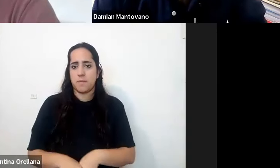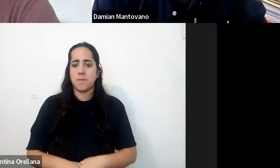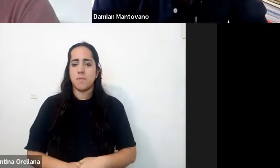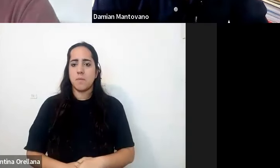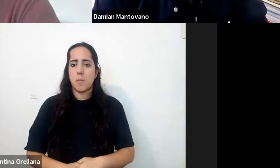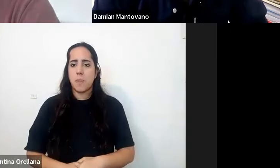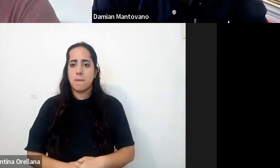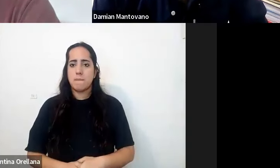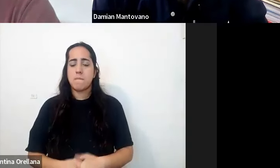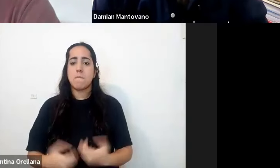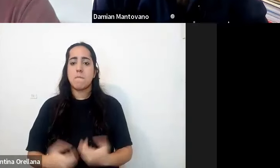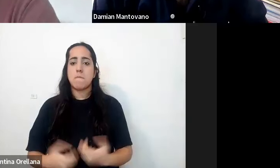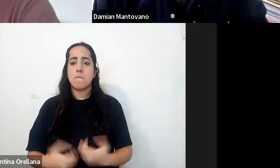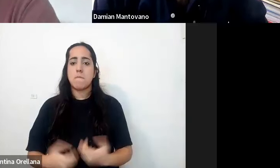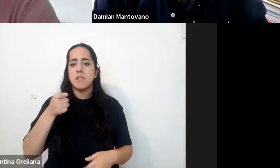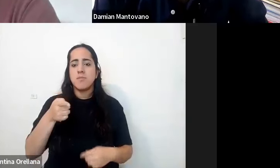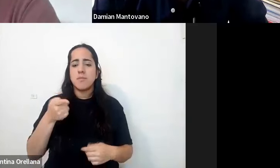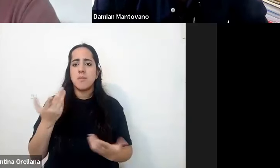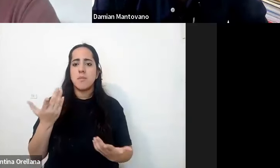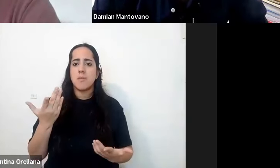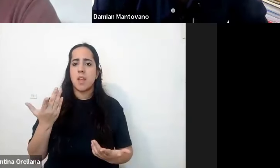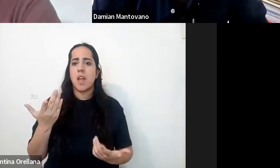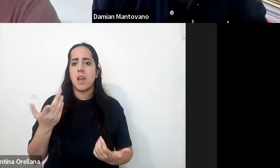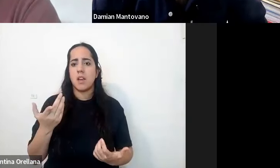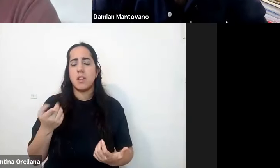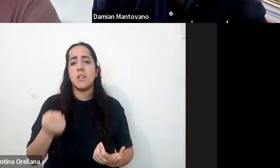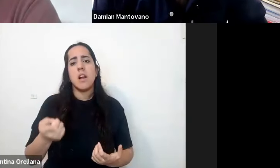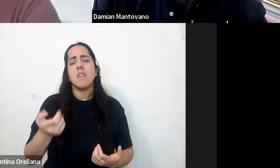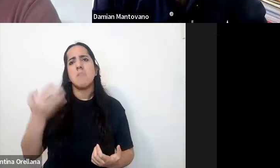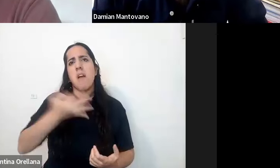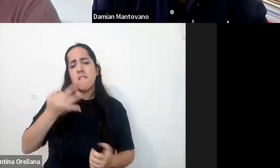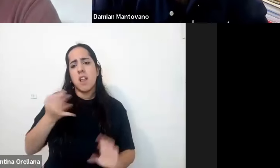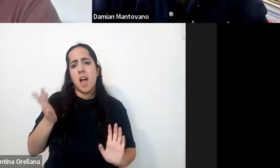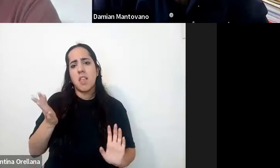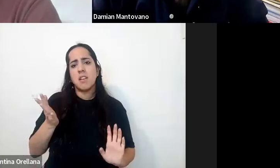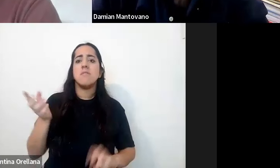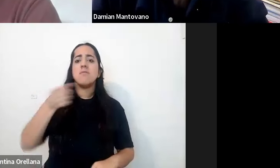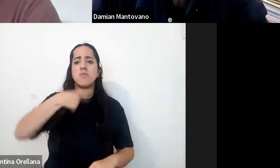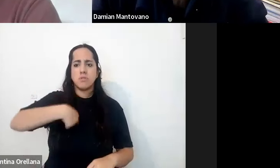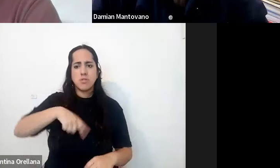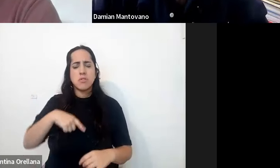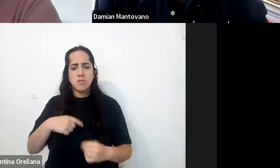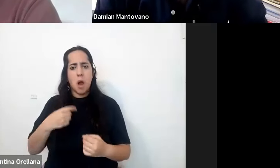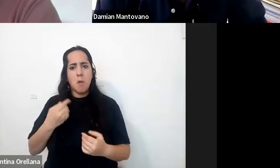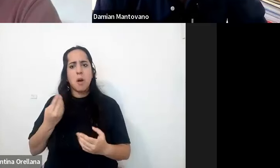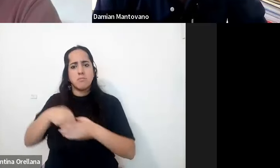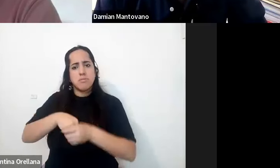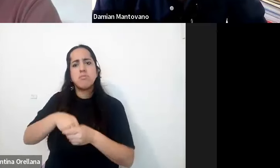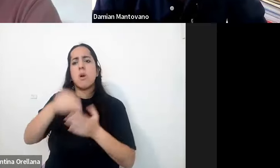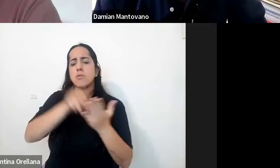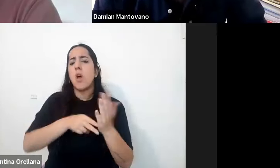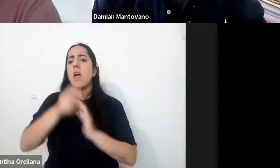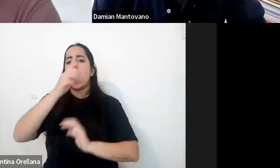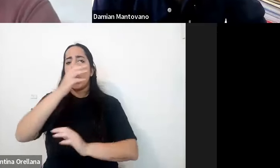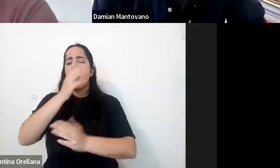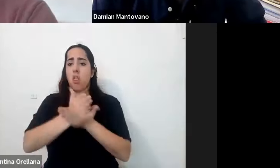ahora bien tomando algunas cuestiones que decía Denise si bien es verdad que nosotros adherimos a la convención de los derechos de las personas